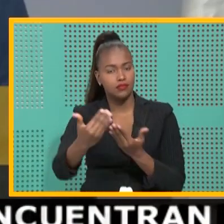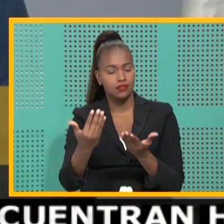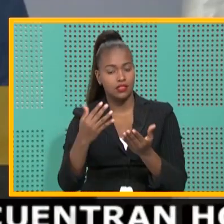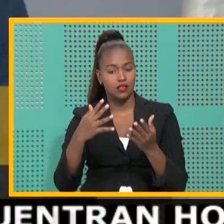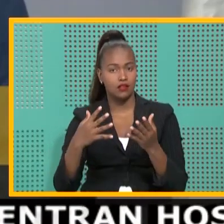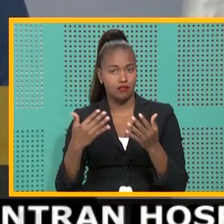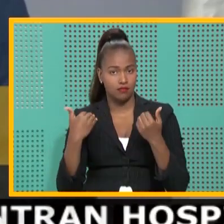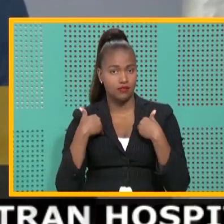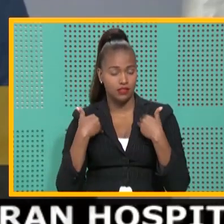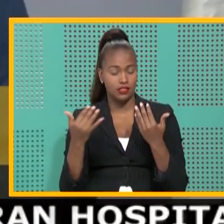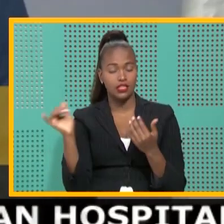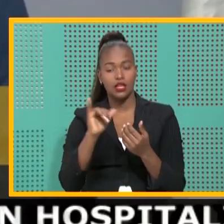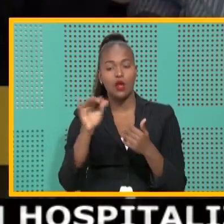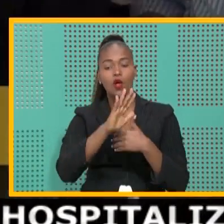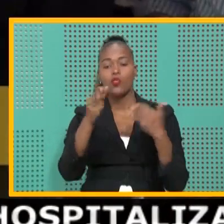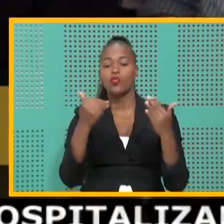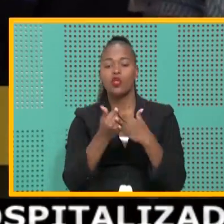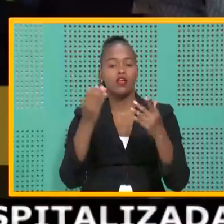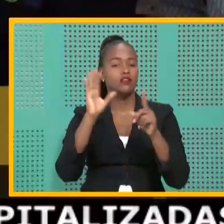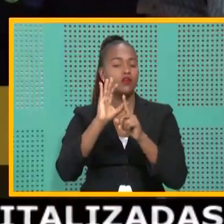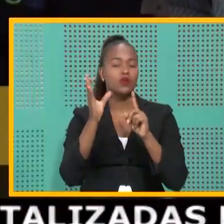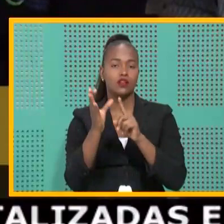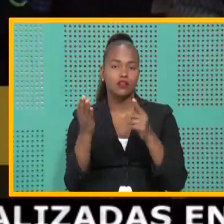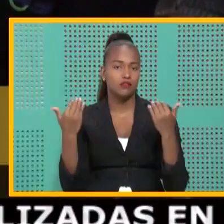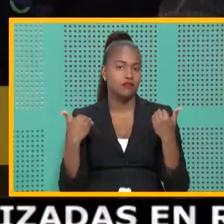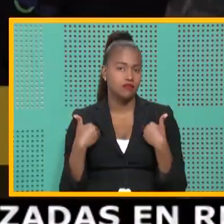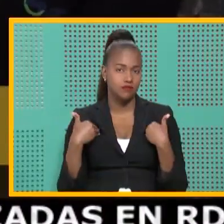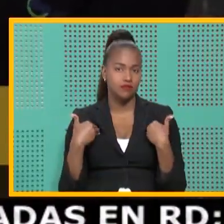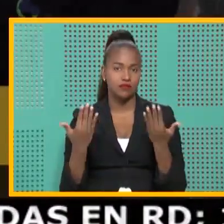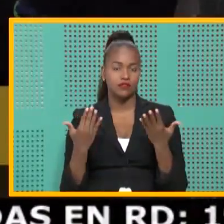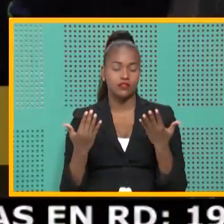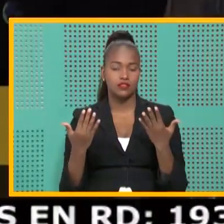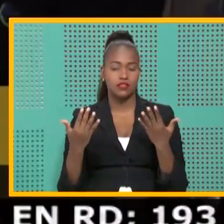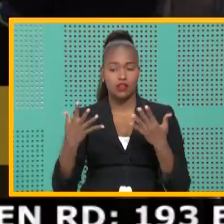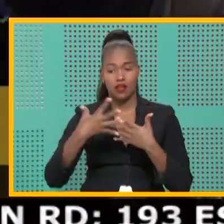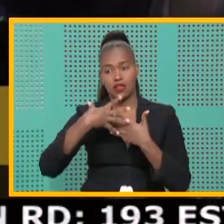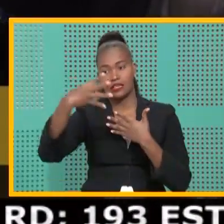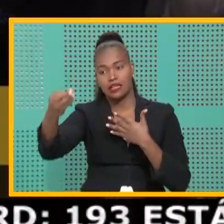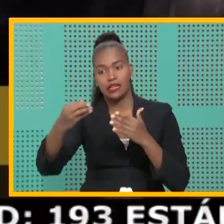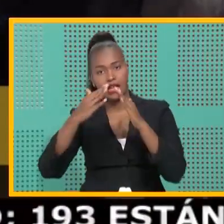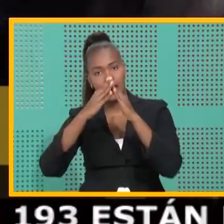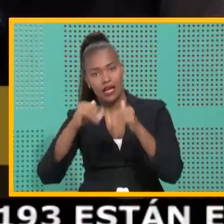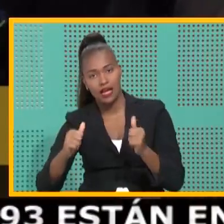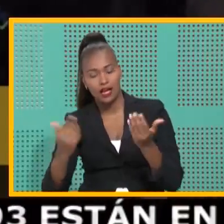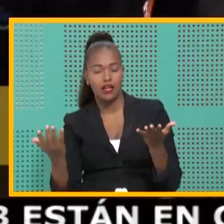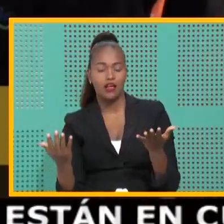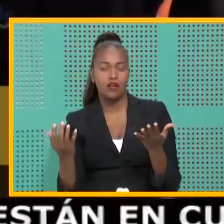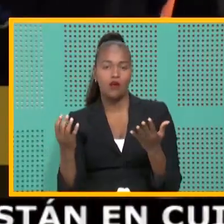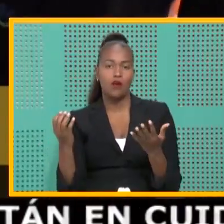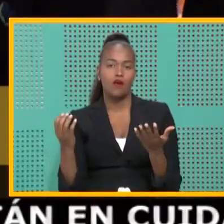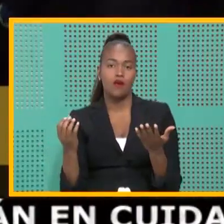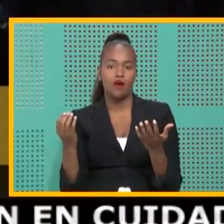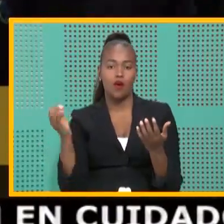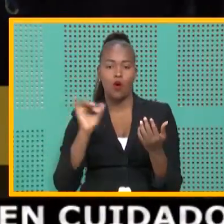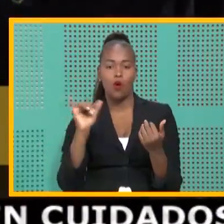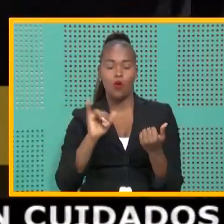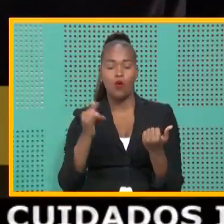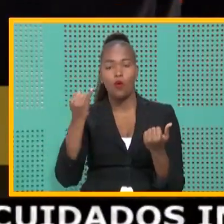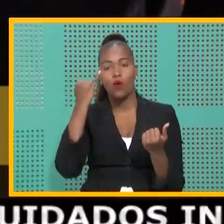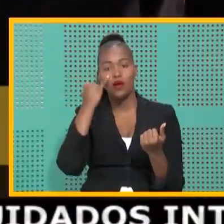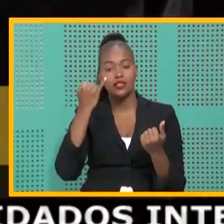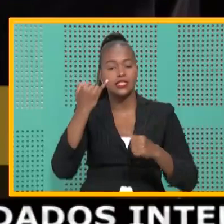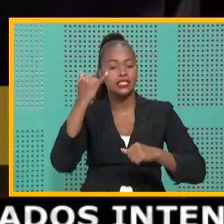abundante en todas las circunstancias. Al salir de la casa, durante un tiempo